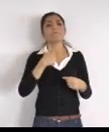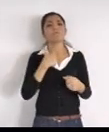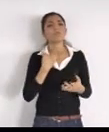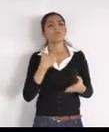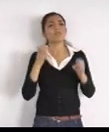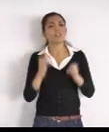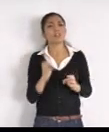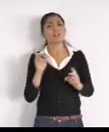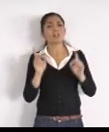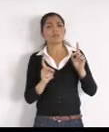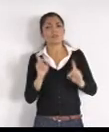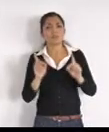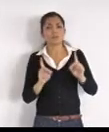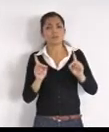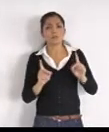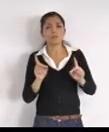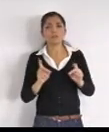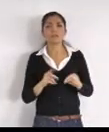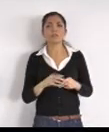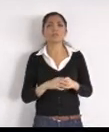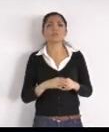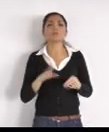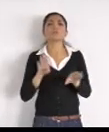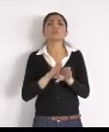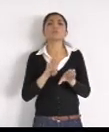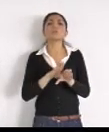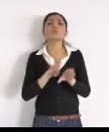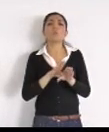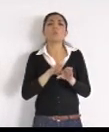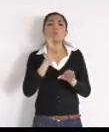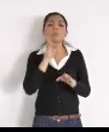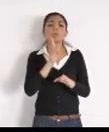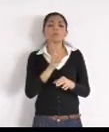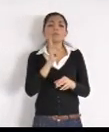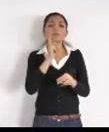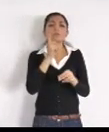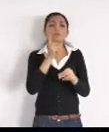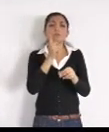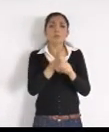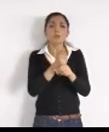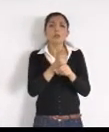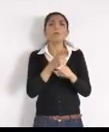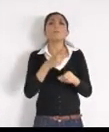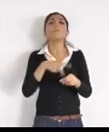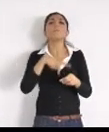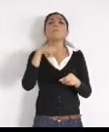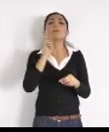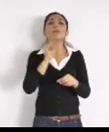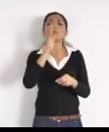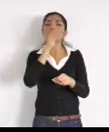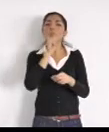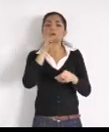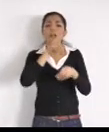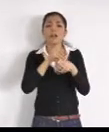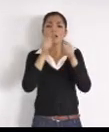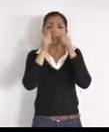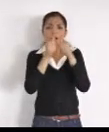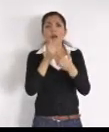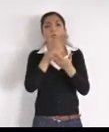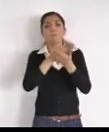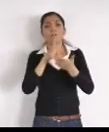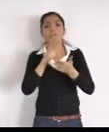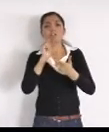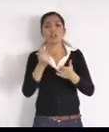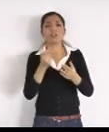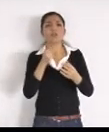si por ir con estos síntomas, no la atienden, y además, son groseras, si, no sé en cuál clínica, te pasó,